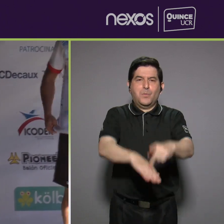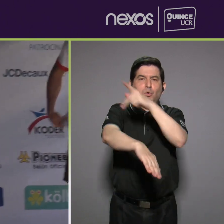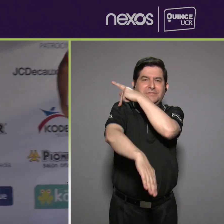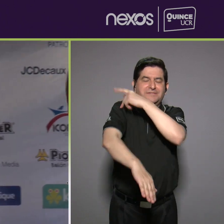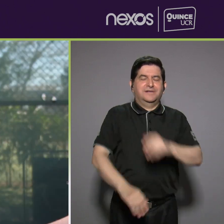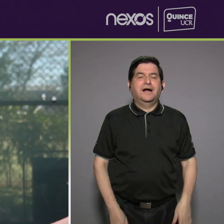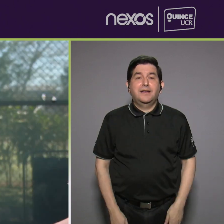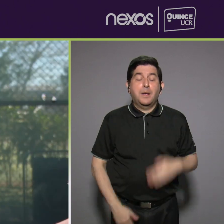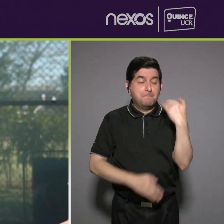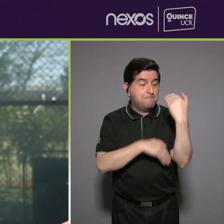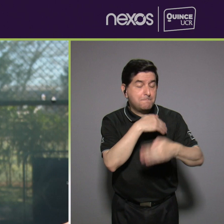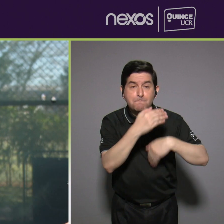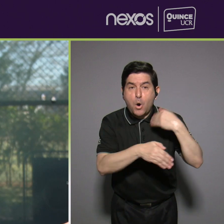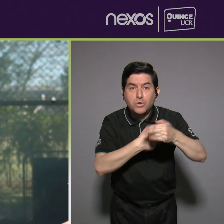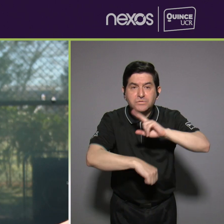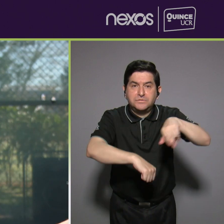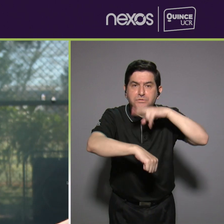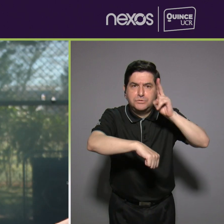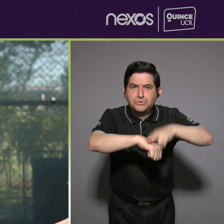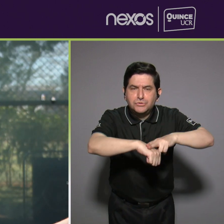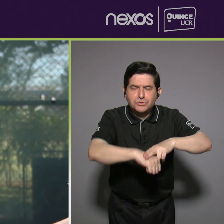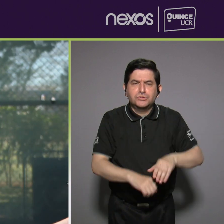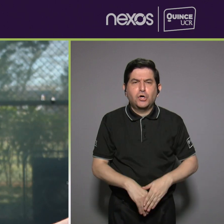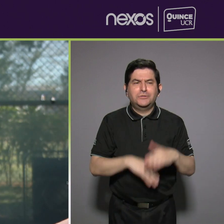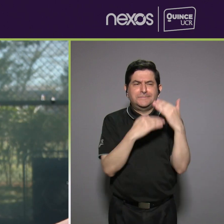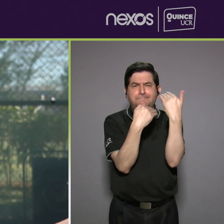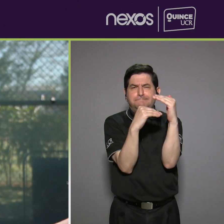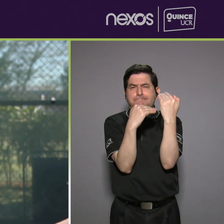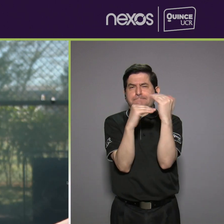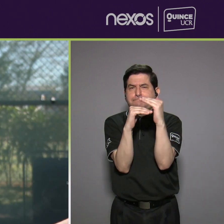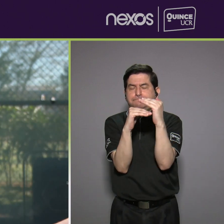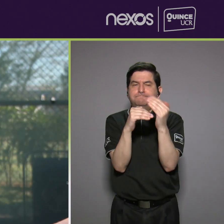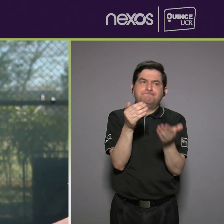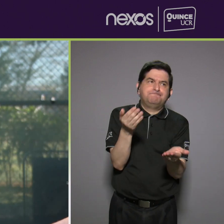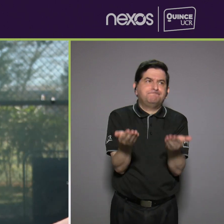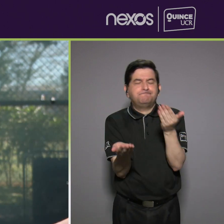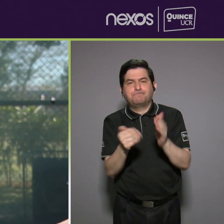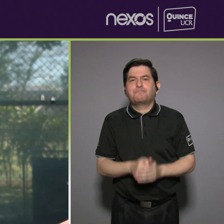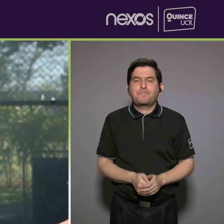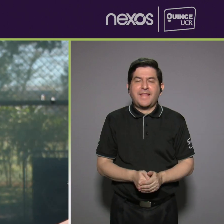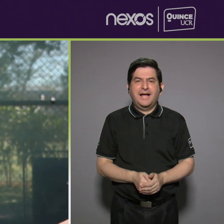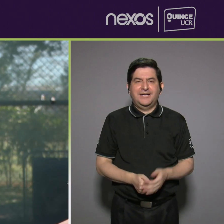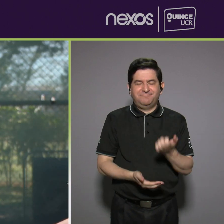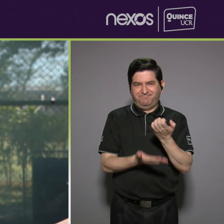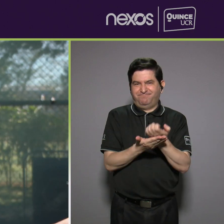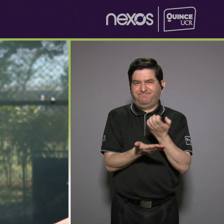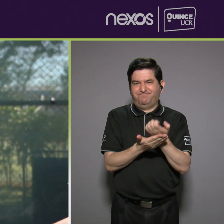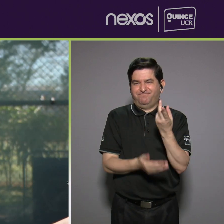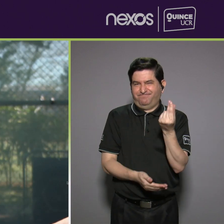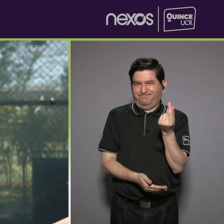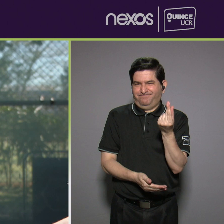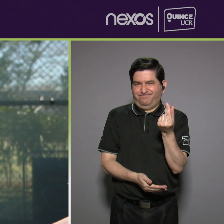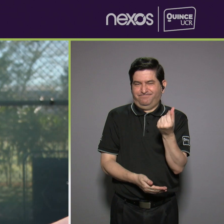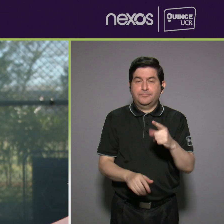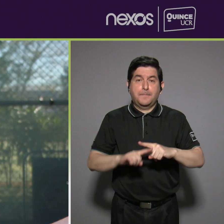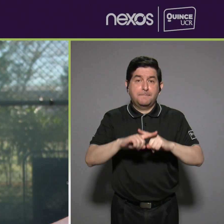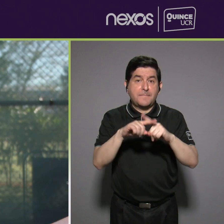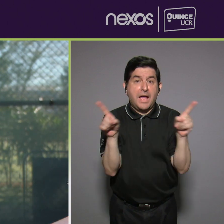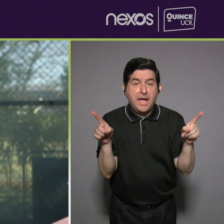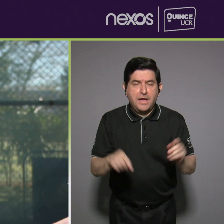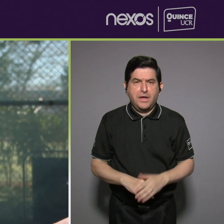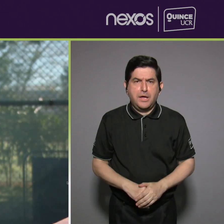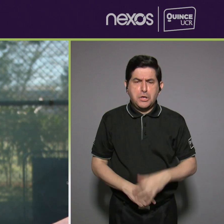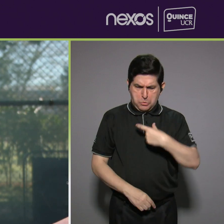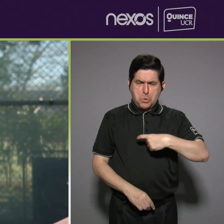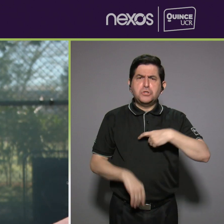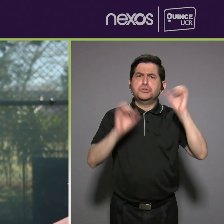Es un proceso y normalmente siempre, tal vez la limitante es los recursos económicos, ¿verdad? Pero cuando